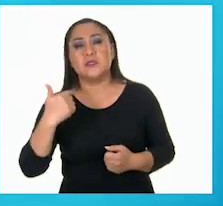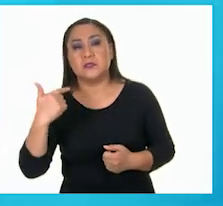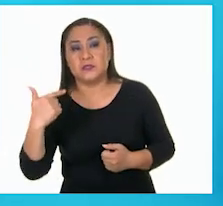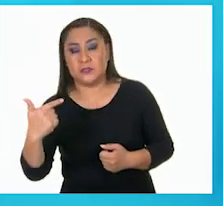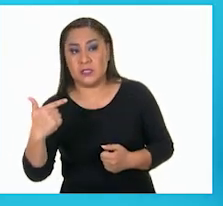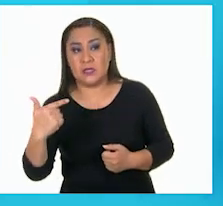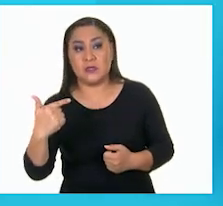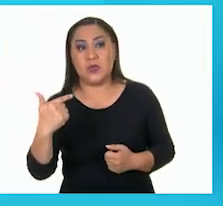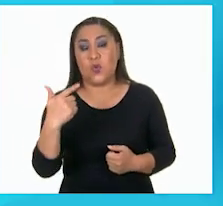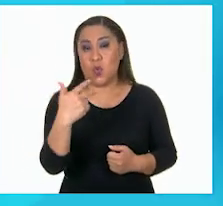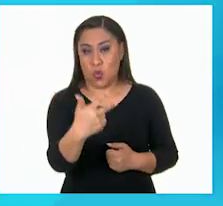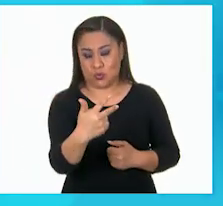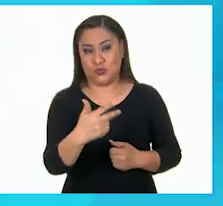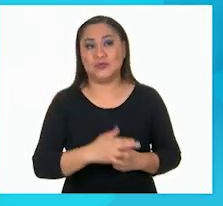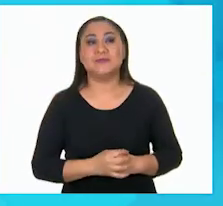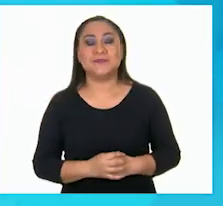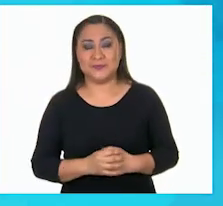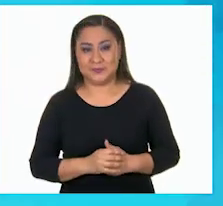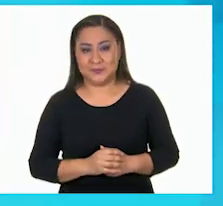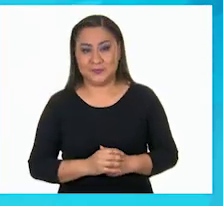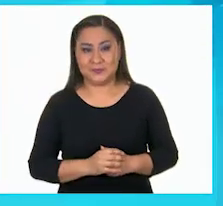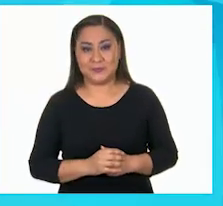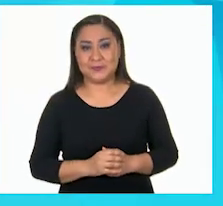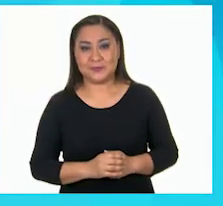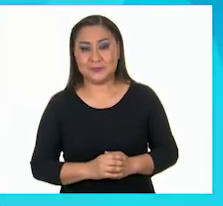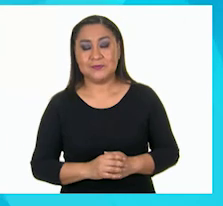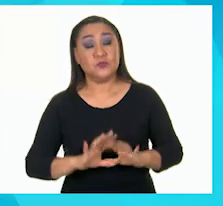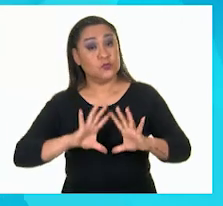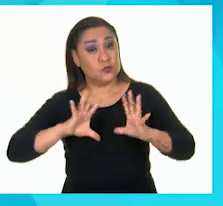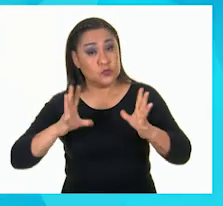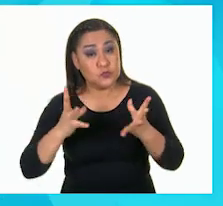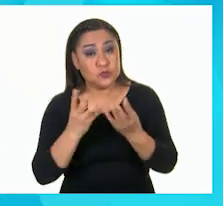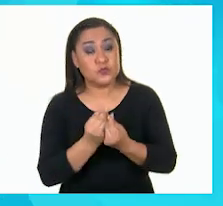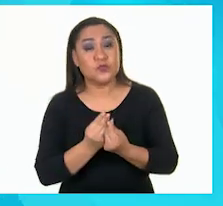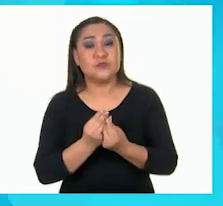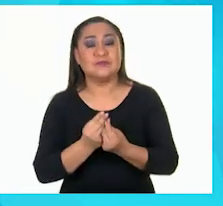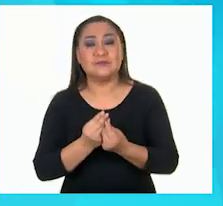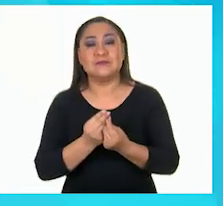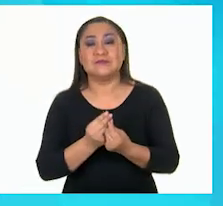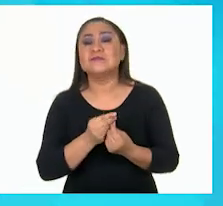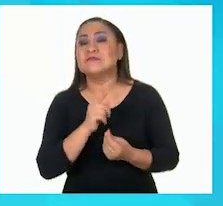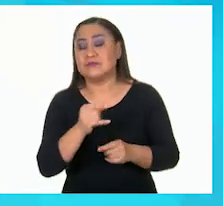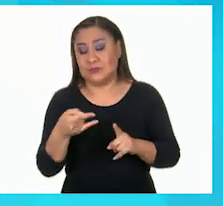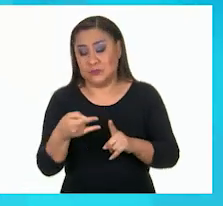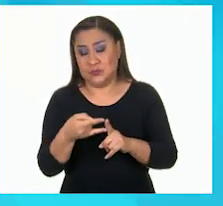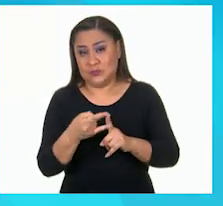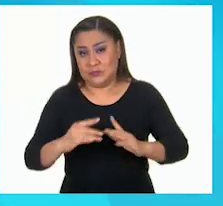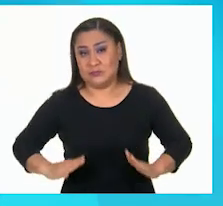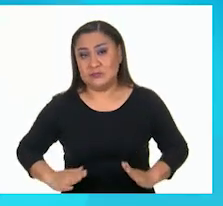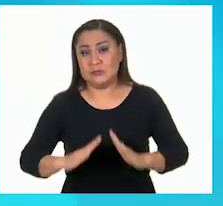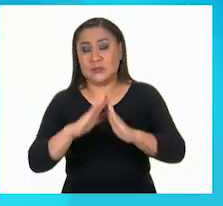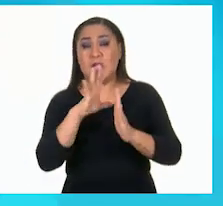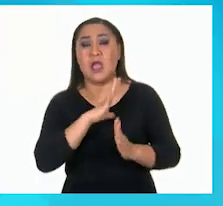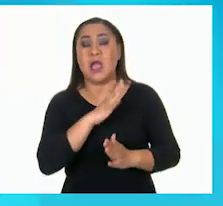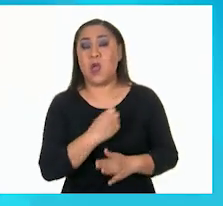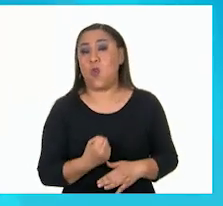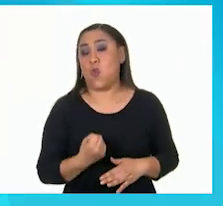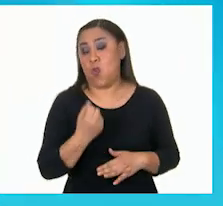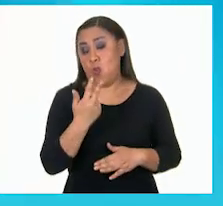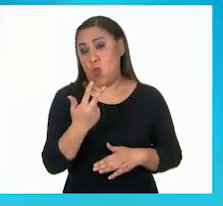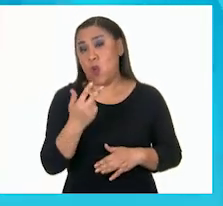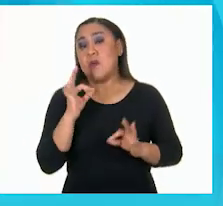siete, ocho. En total, esta pirámide cuadrangular tiene ocho aristas.